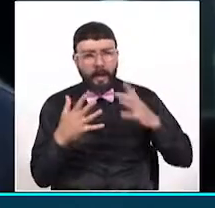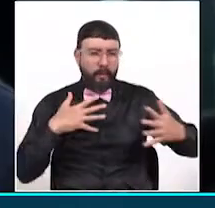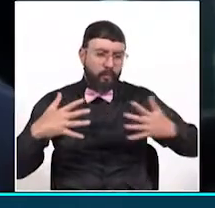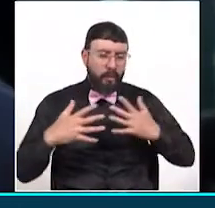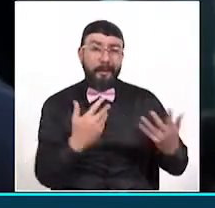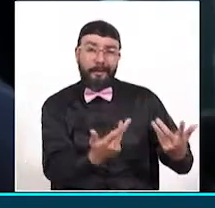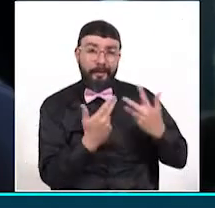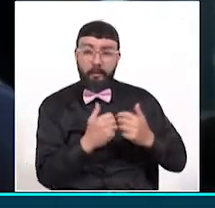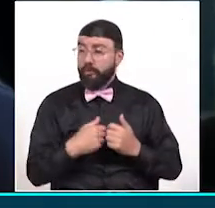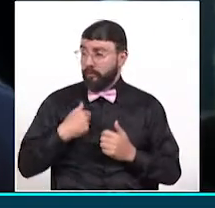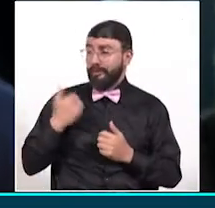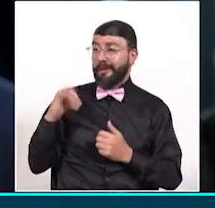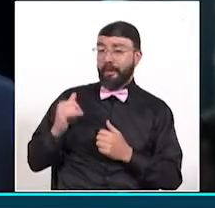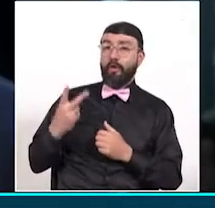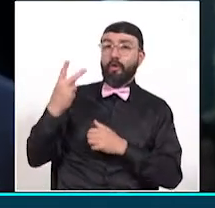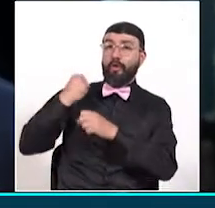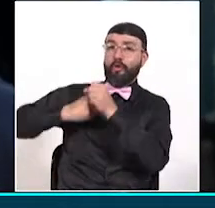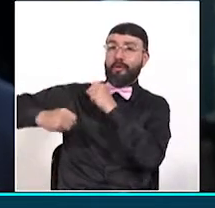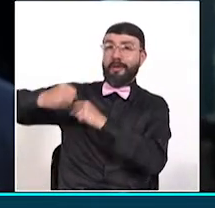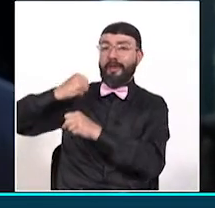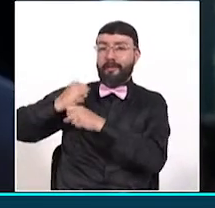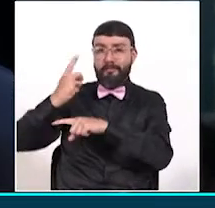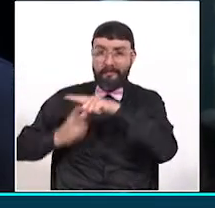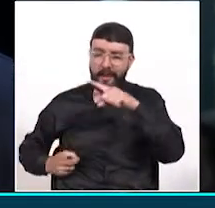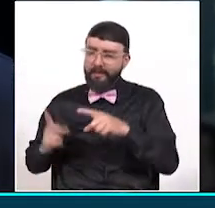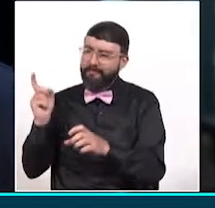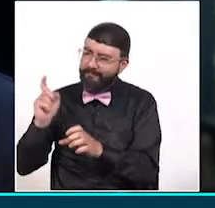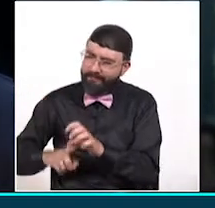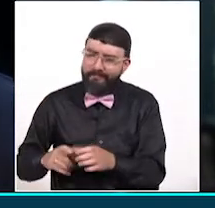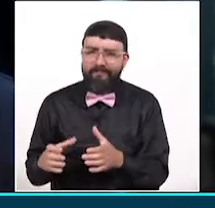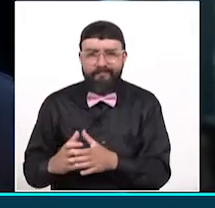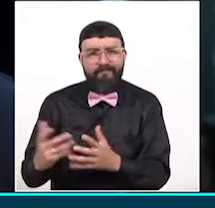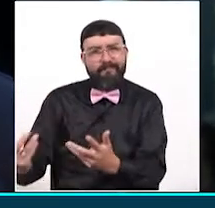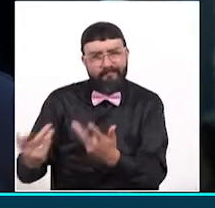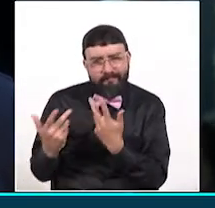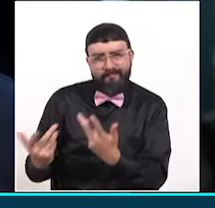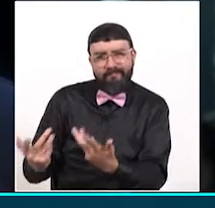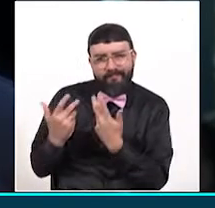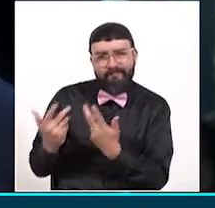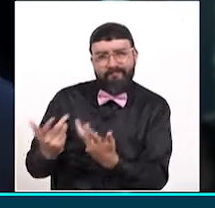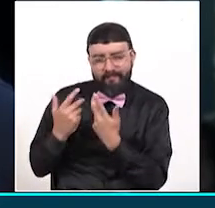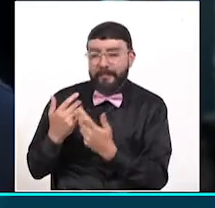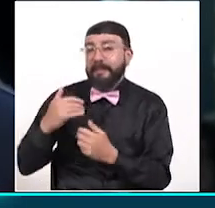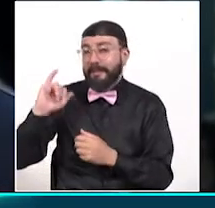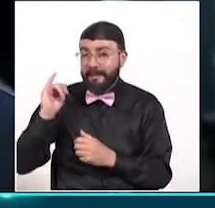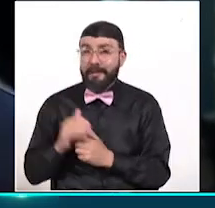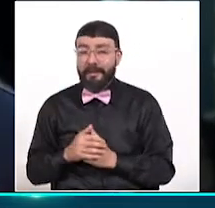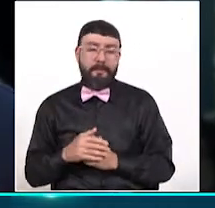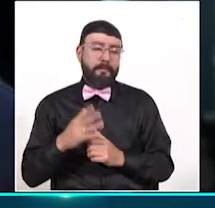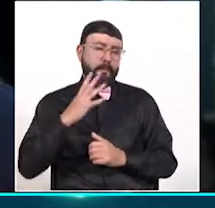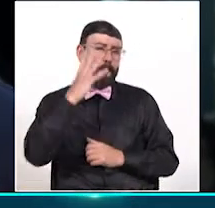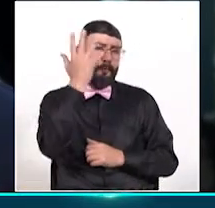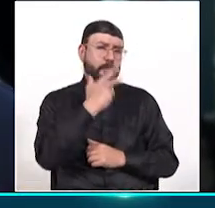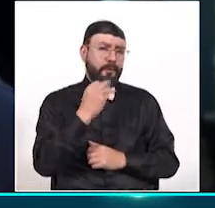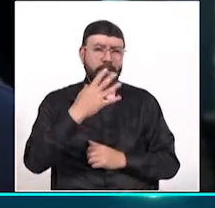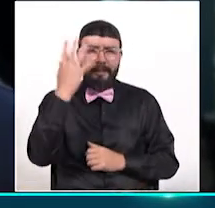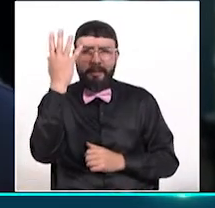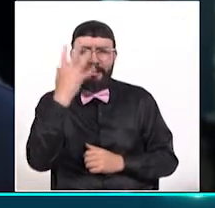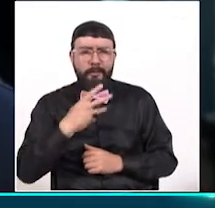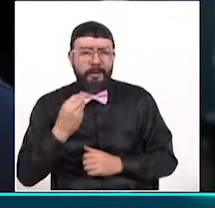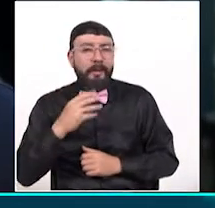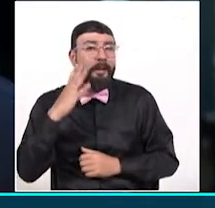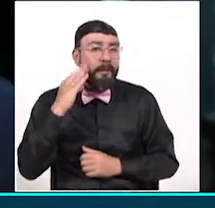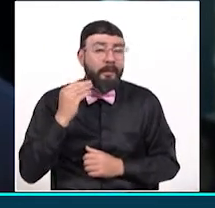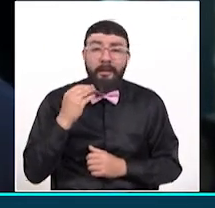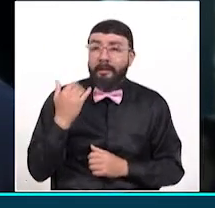Ya llevo alrededor de dos años y medio formando parte del grupo y ha sido una experiencia muy buena debido a que me ha enseñado